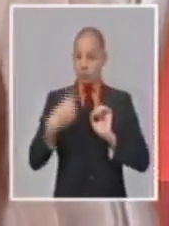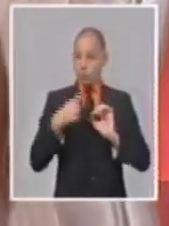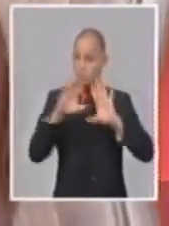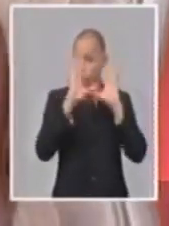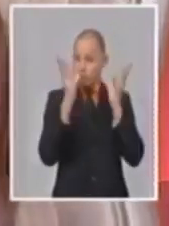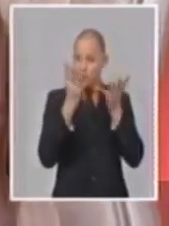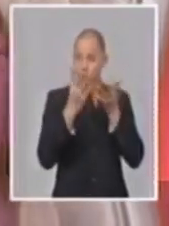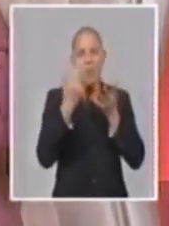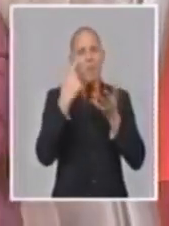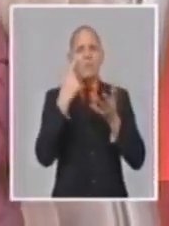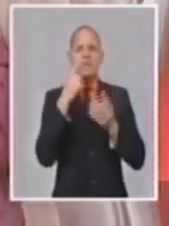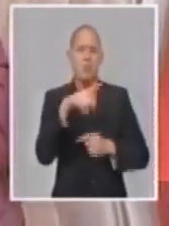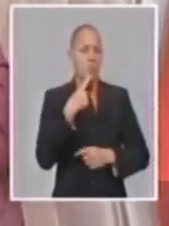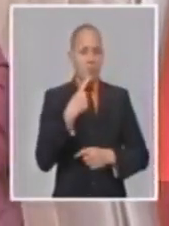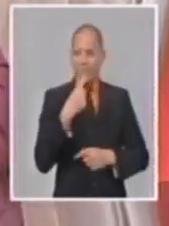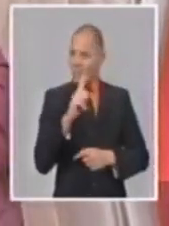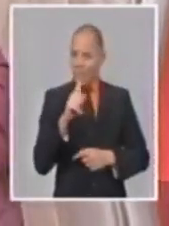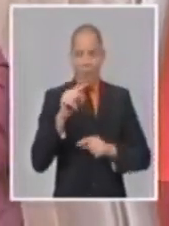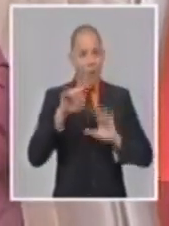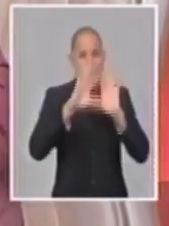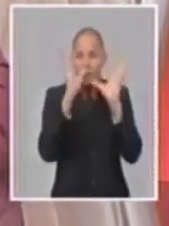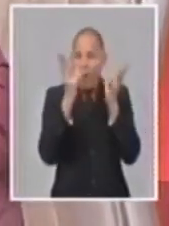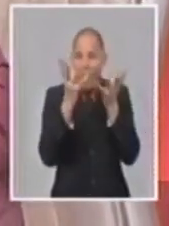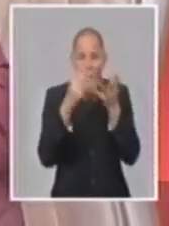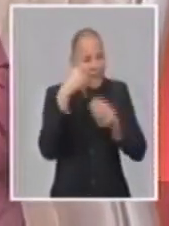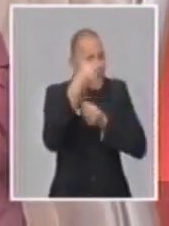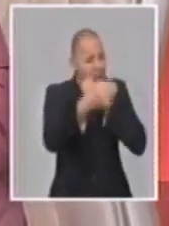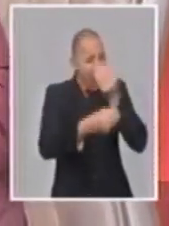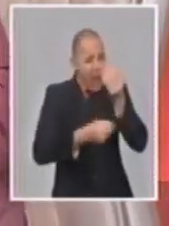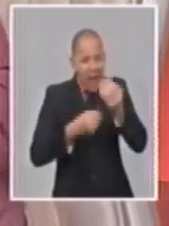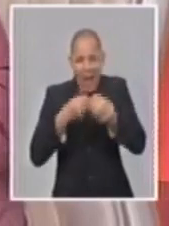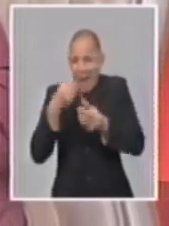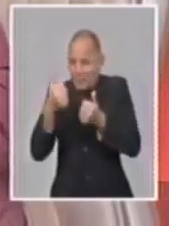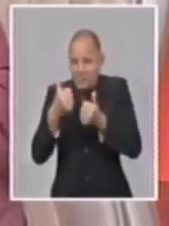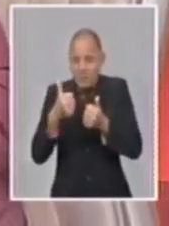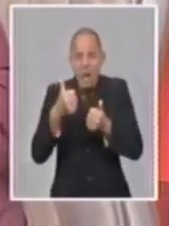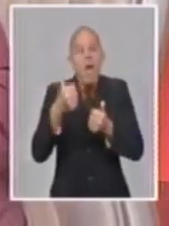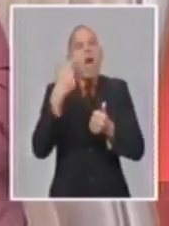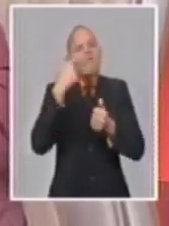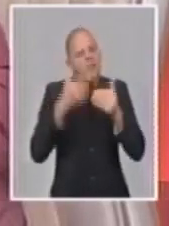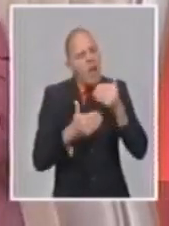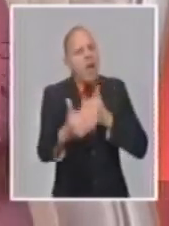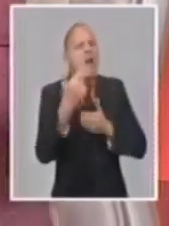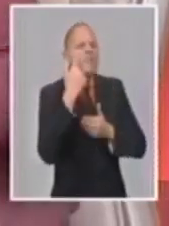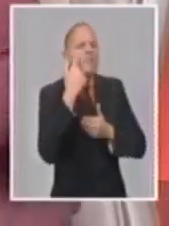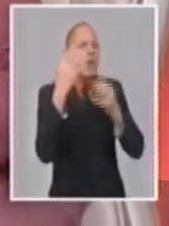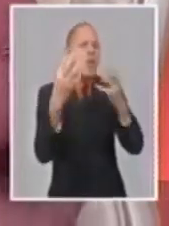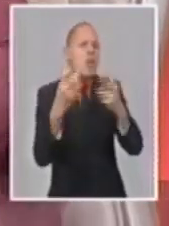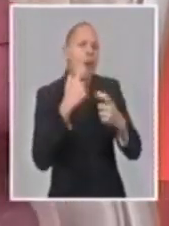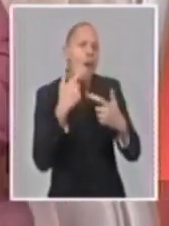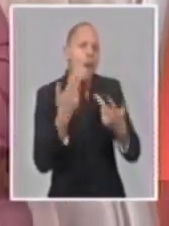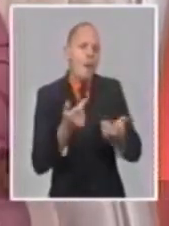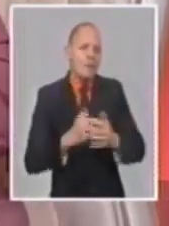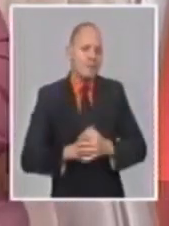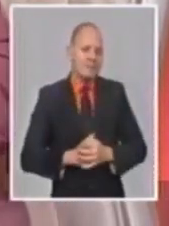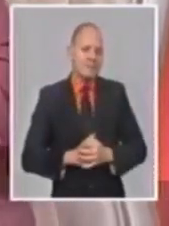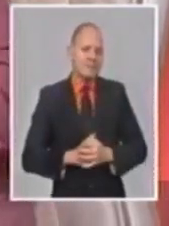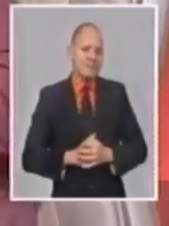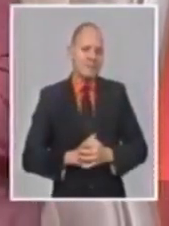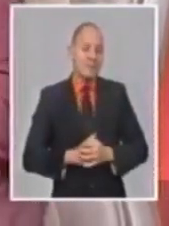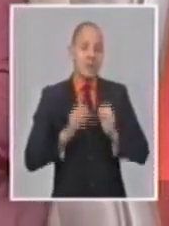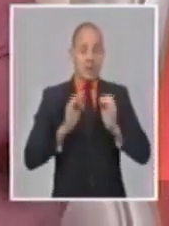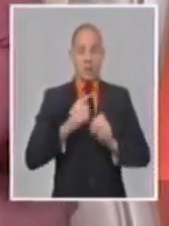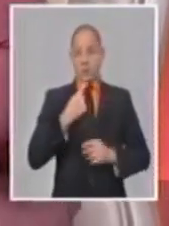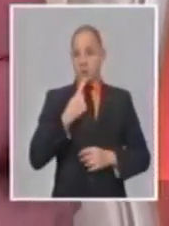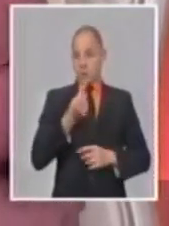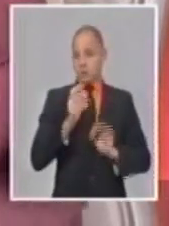la que se está haciendo, pues ahora a partir de la implementación del ordenamiento monetario y financiero, y junto con